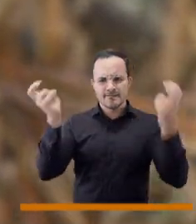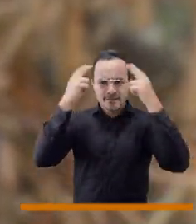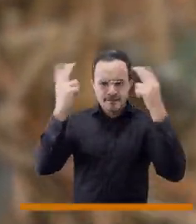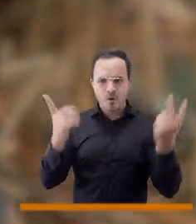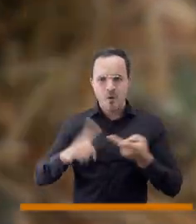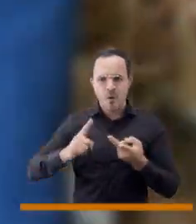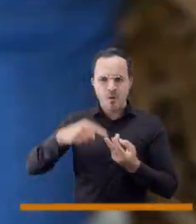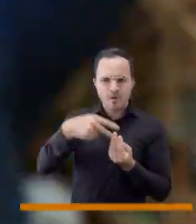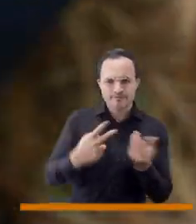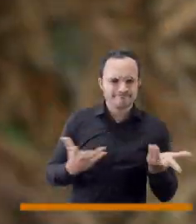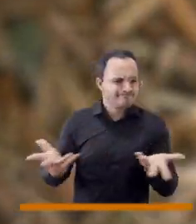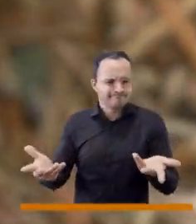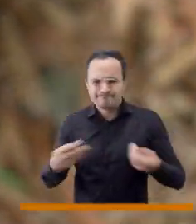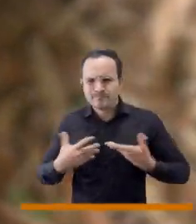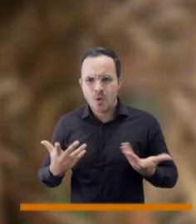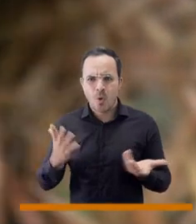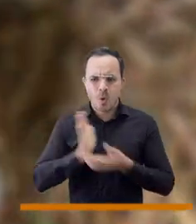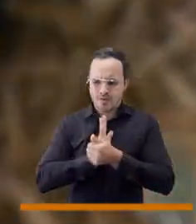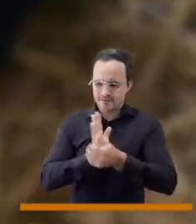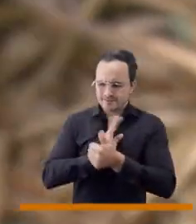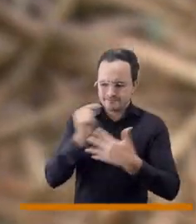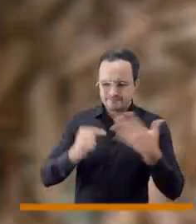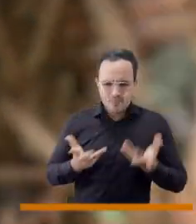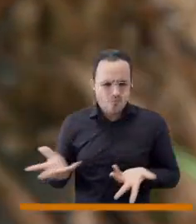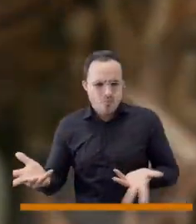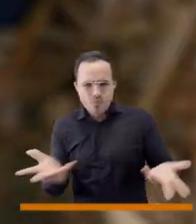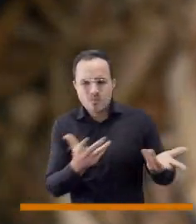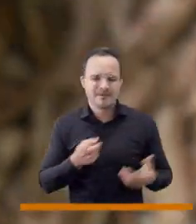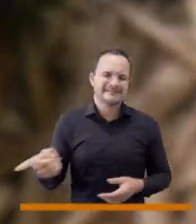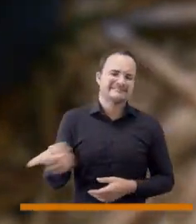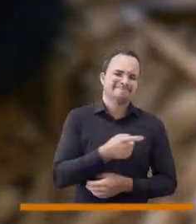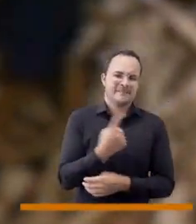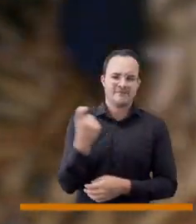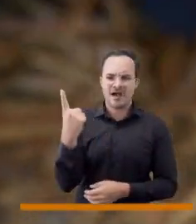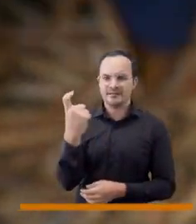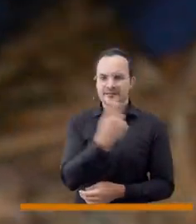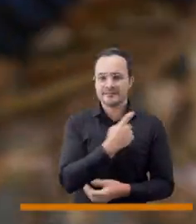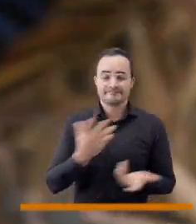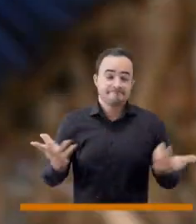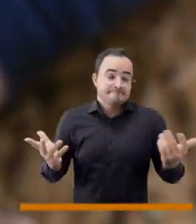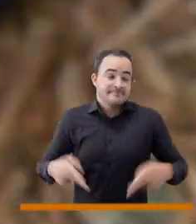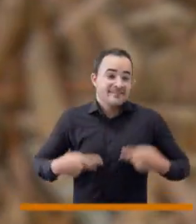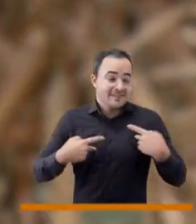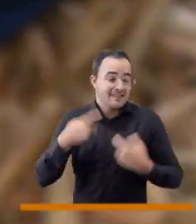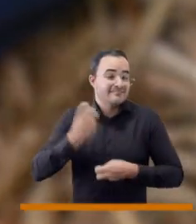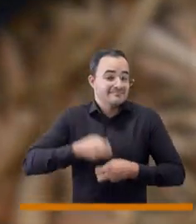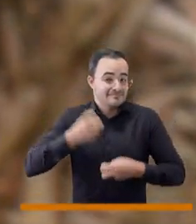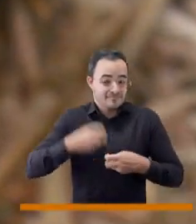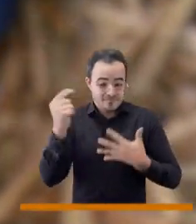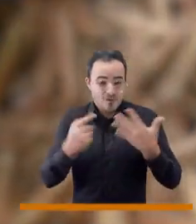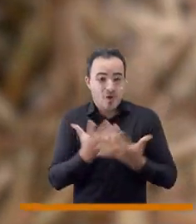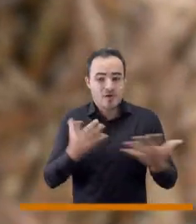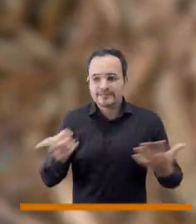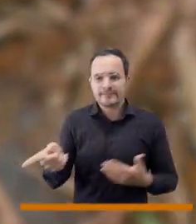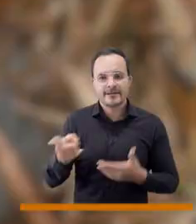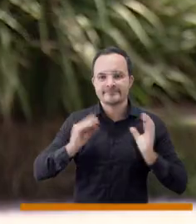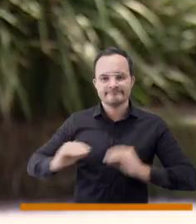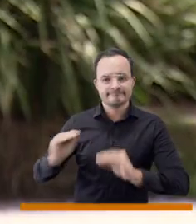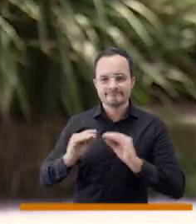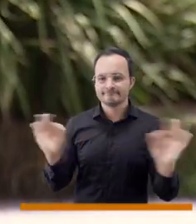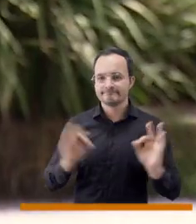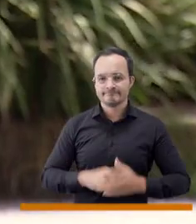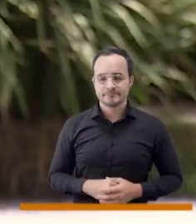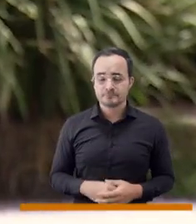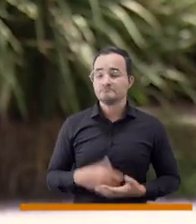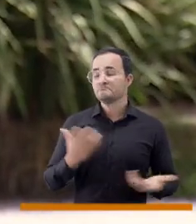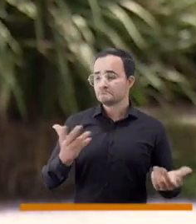conocimiento y herramientas y habilidades para poder sopesar aquellas dificultades que se le presentan en la vida. Concejal